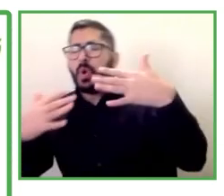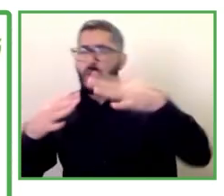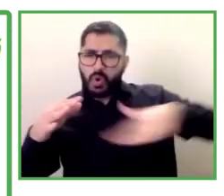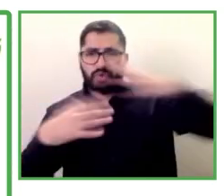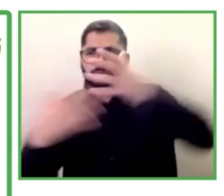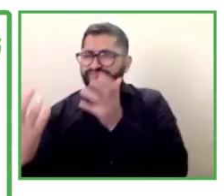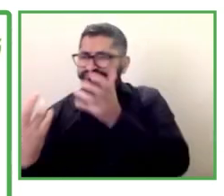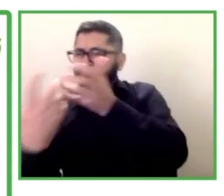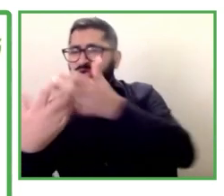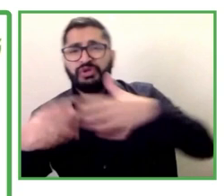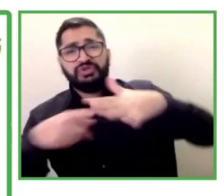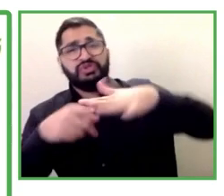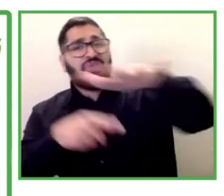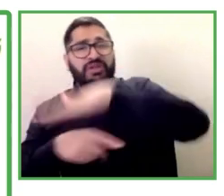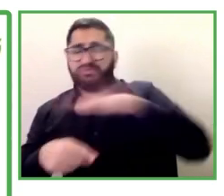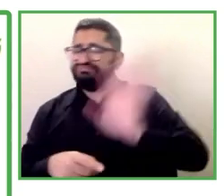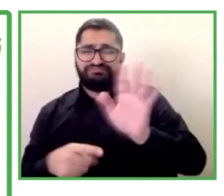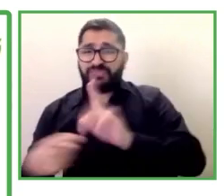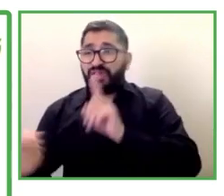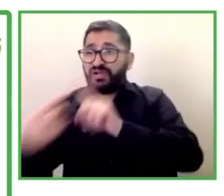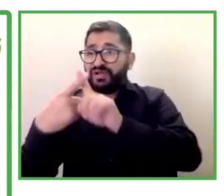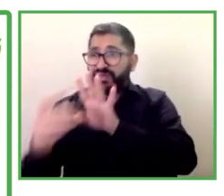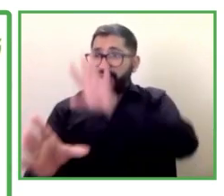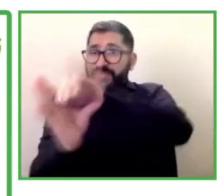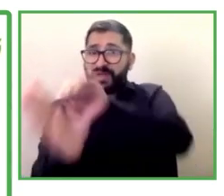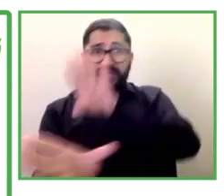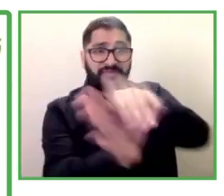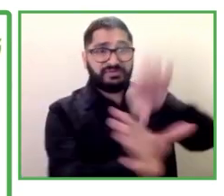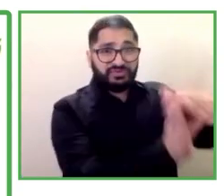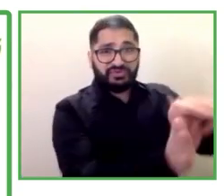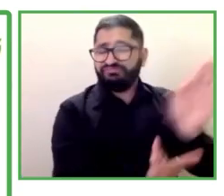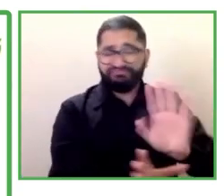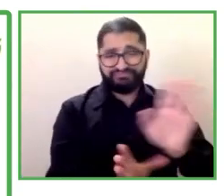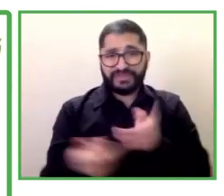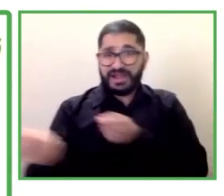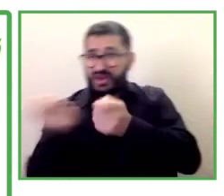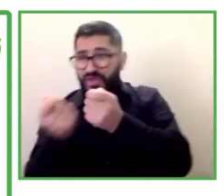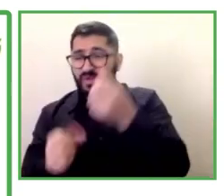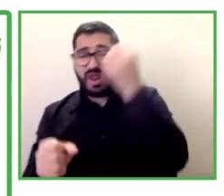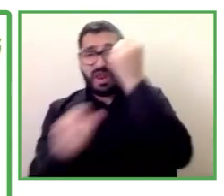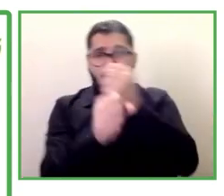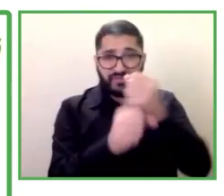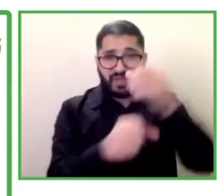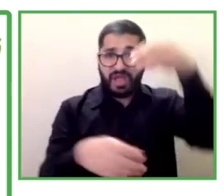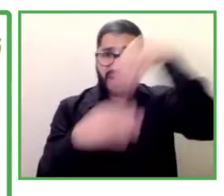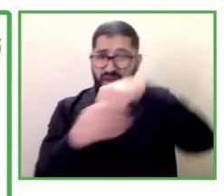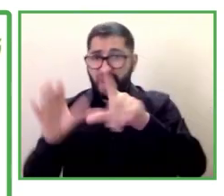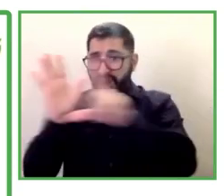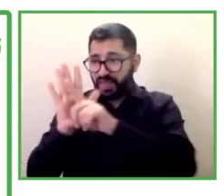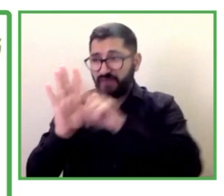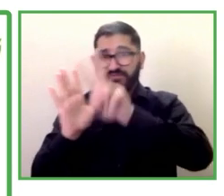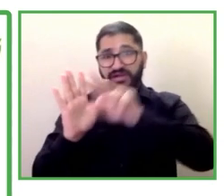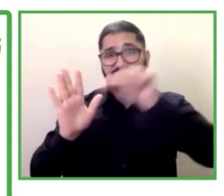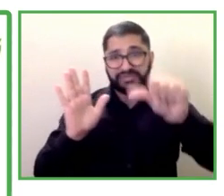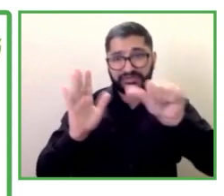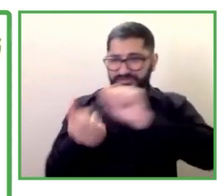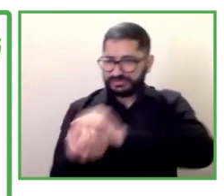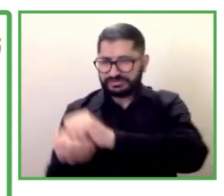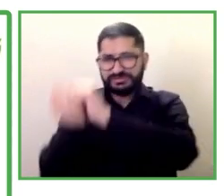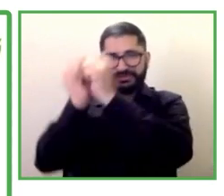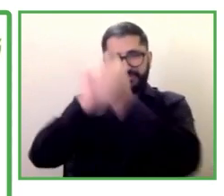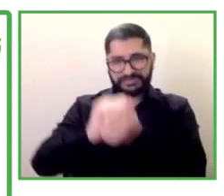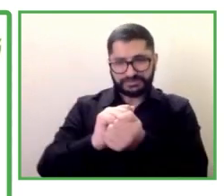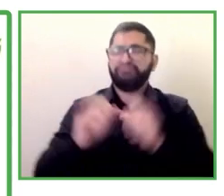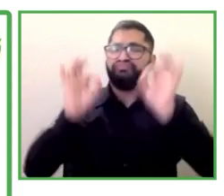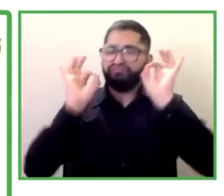laboral por ese motivo la ley 26 del año 2011 de adaptación a la convención a la que antes me he